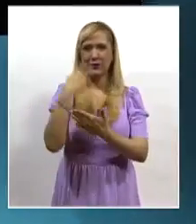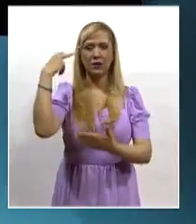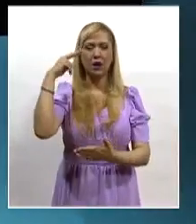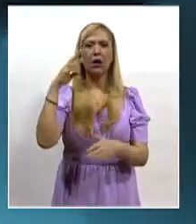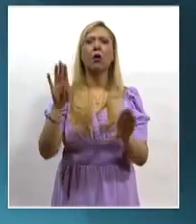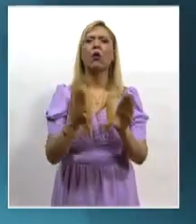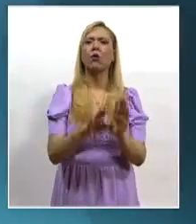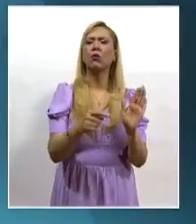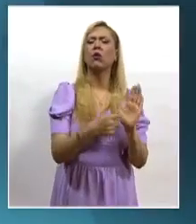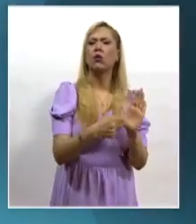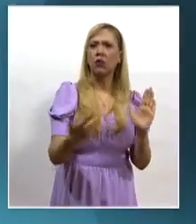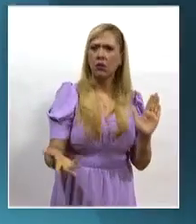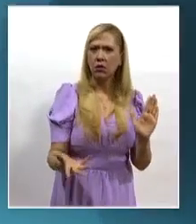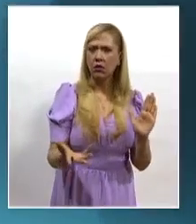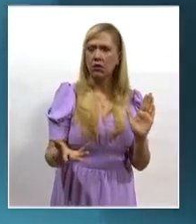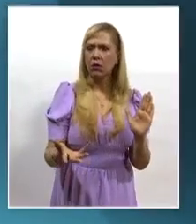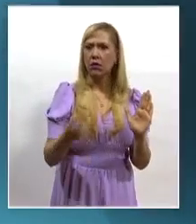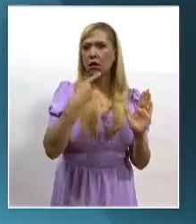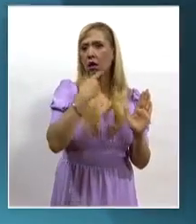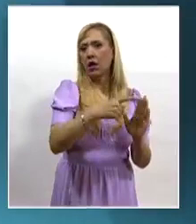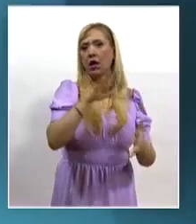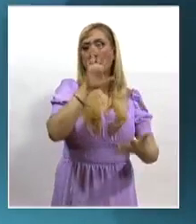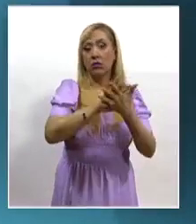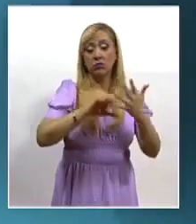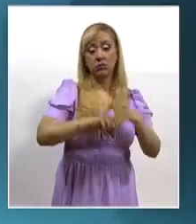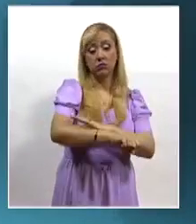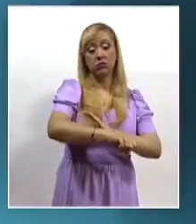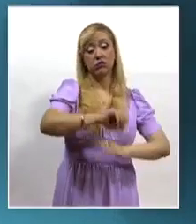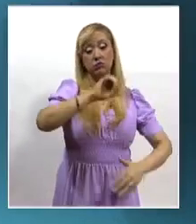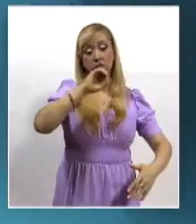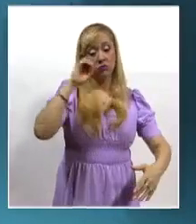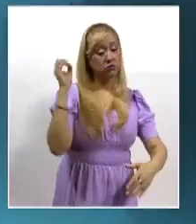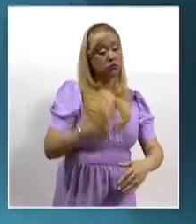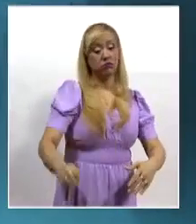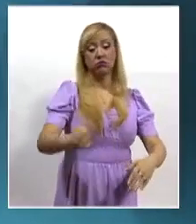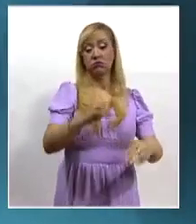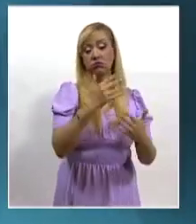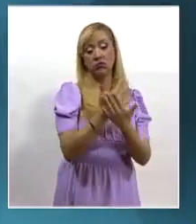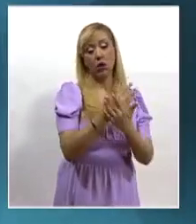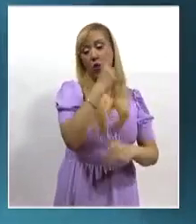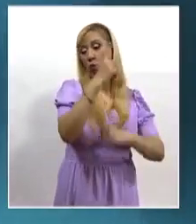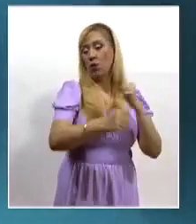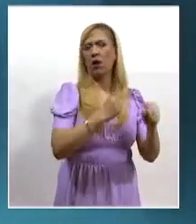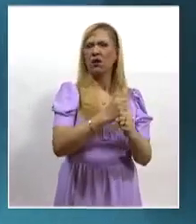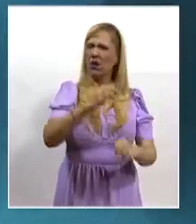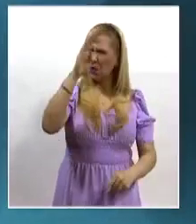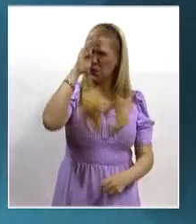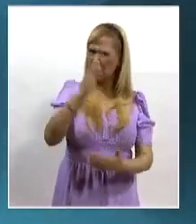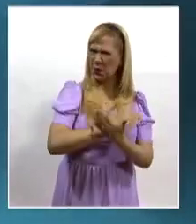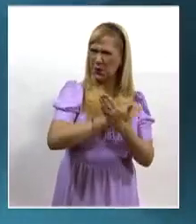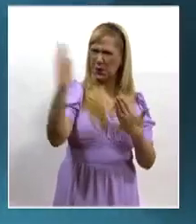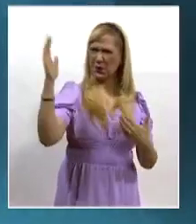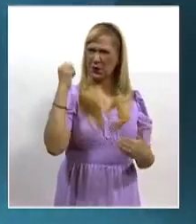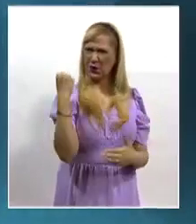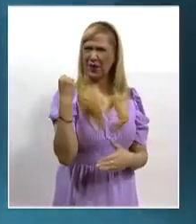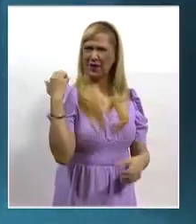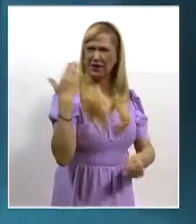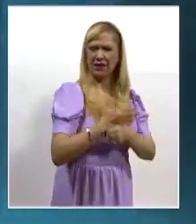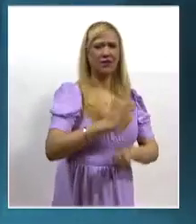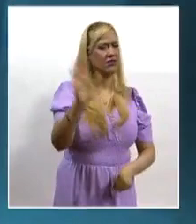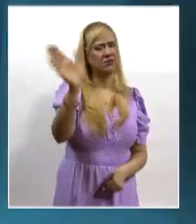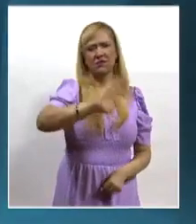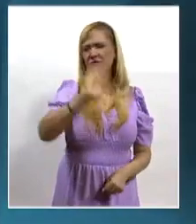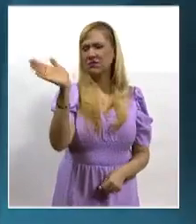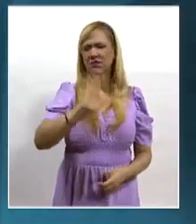ya que consideró que la medida cautelar de prisión preventiva justificada por un año es desproporcionada, por lo que se le tendrá que